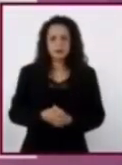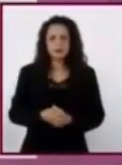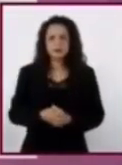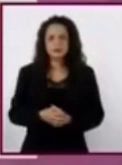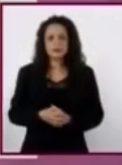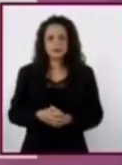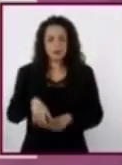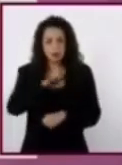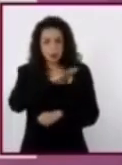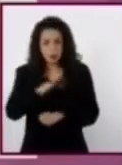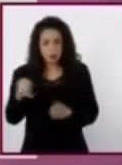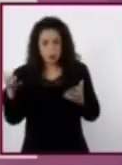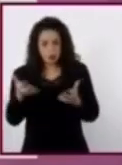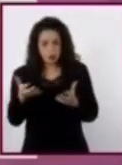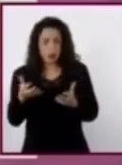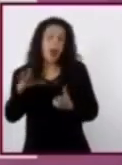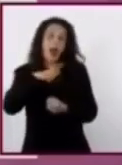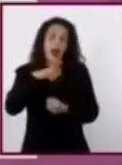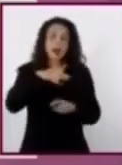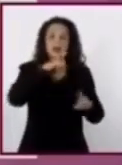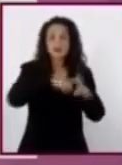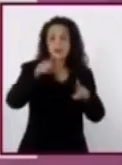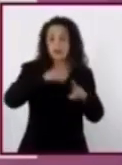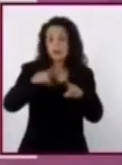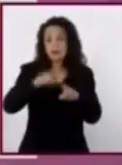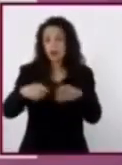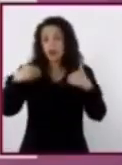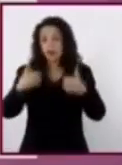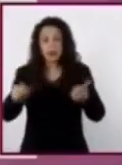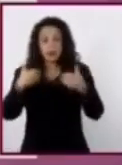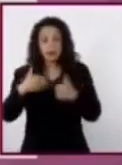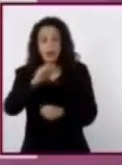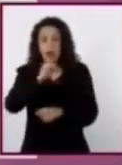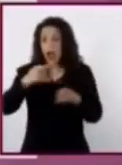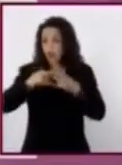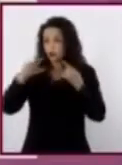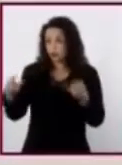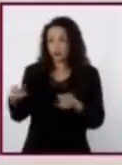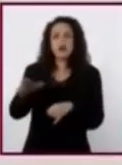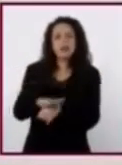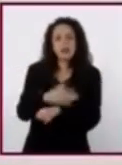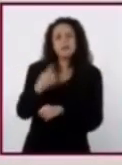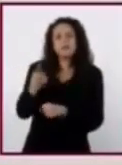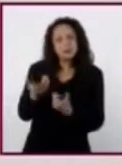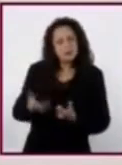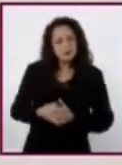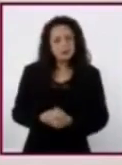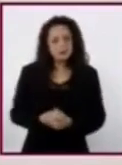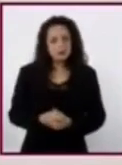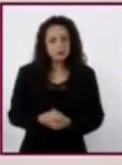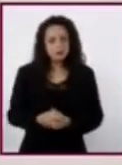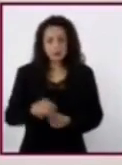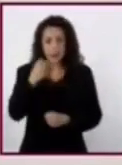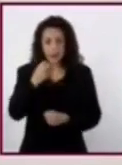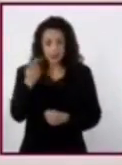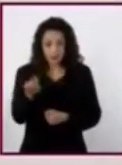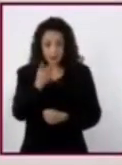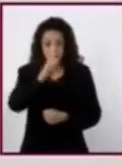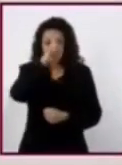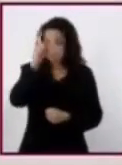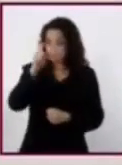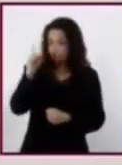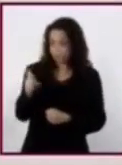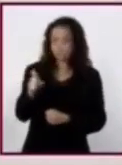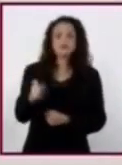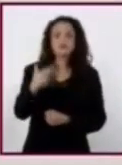diferentes versiones e interpretaciones de la historia? Estas preguntas les servirán